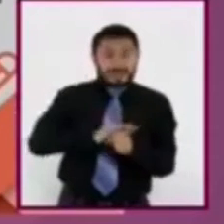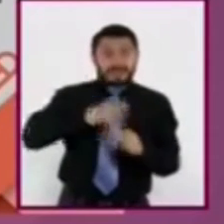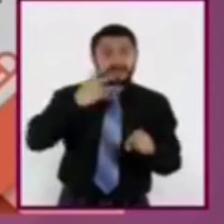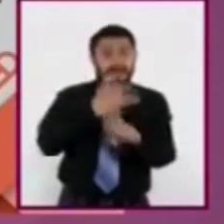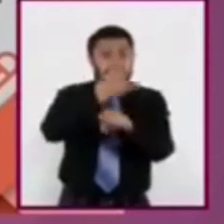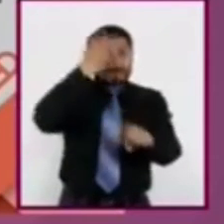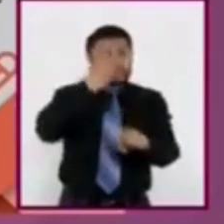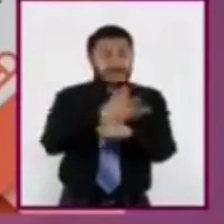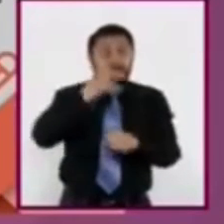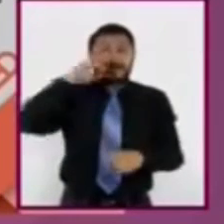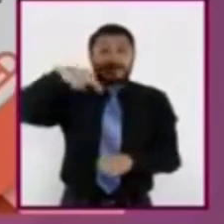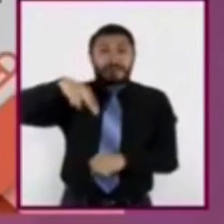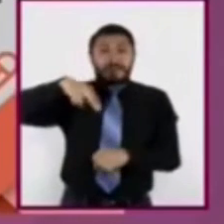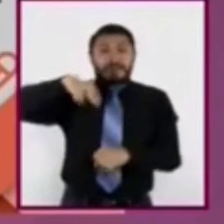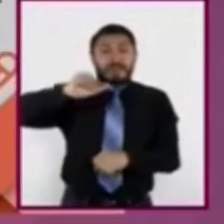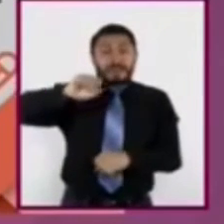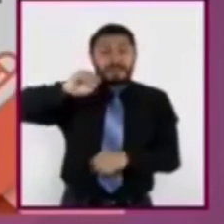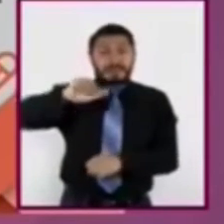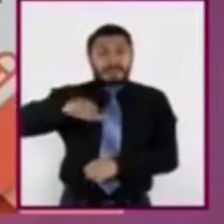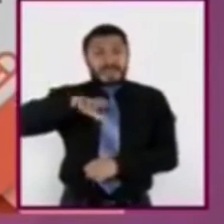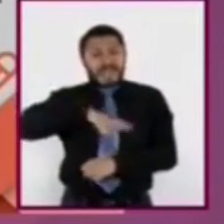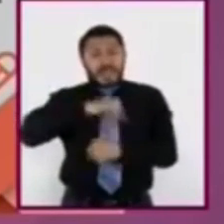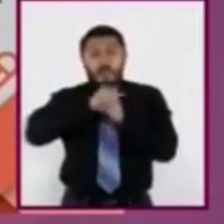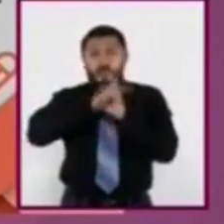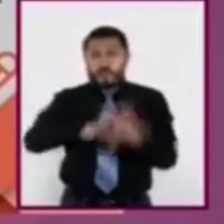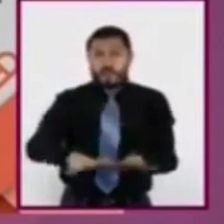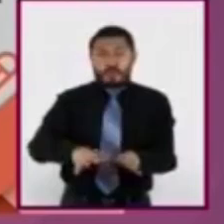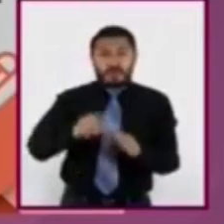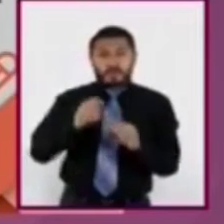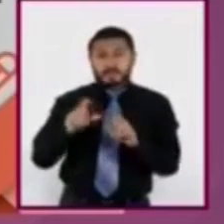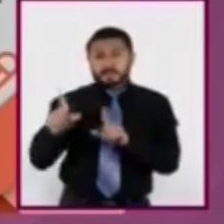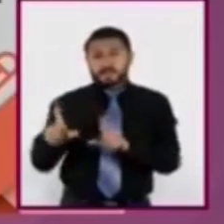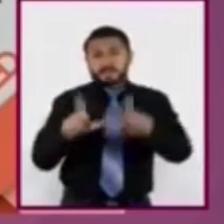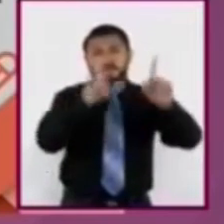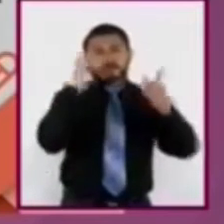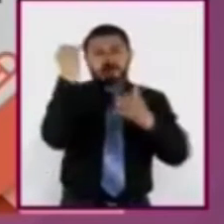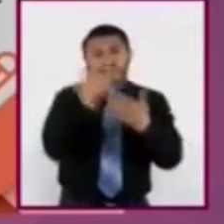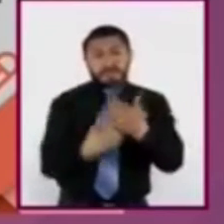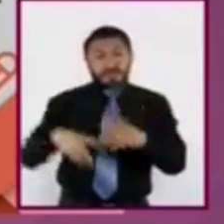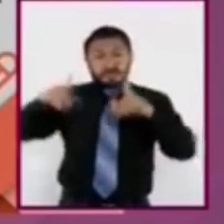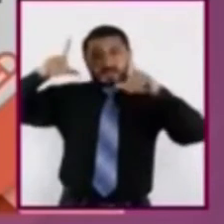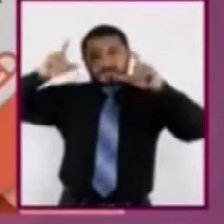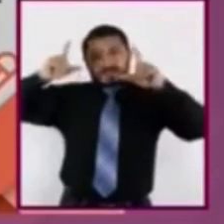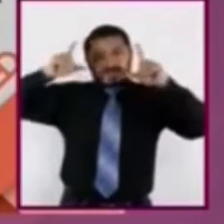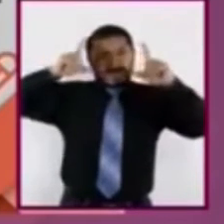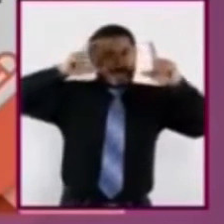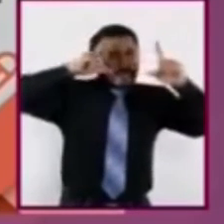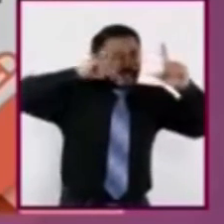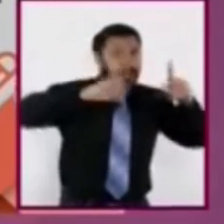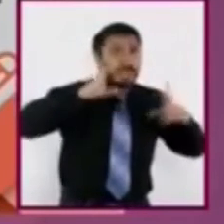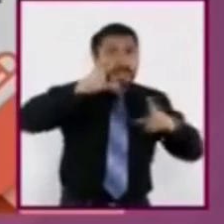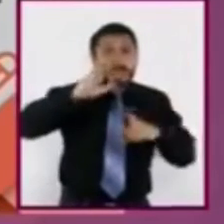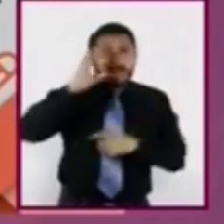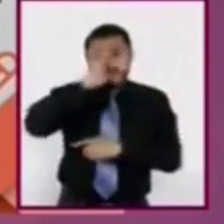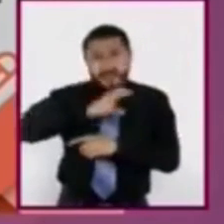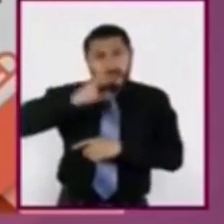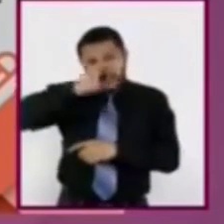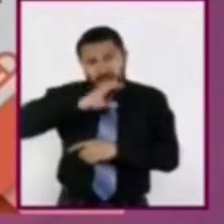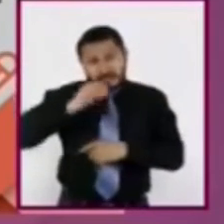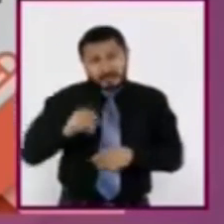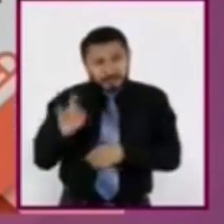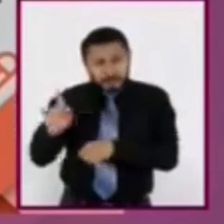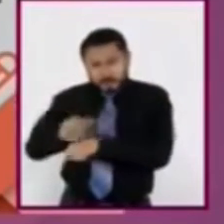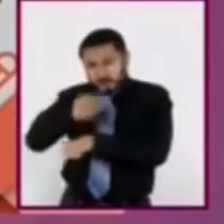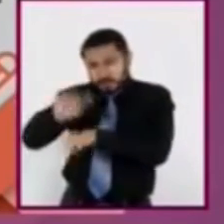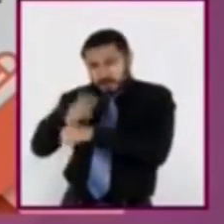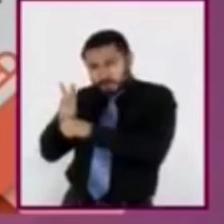inglés, fue la responsable de la difusión de las imágenes captadas por una de las cámaras del Curiosity. El tronco